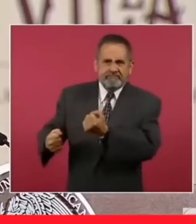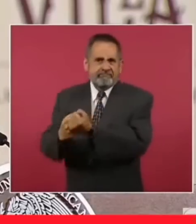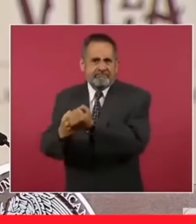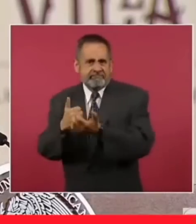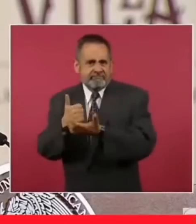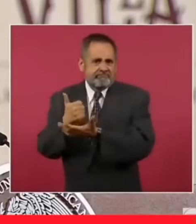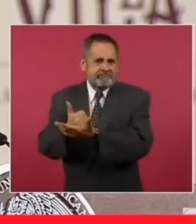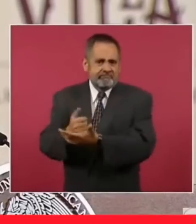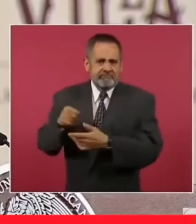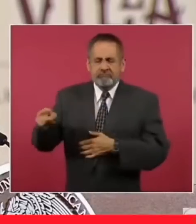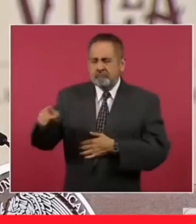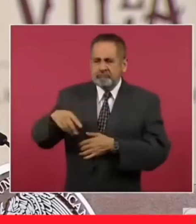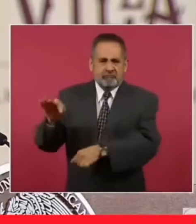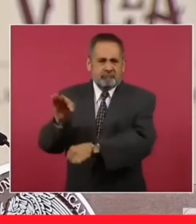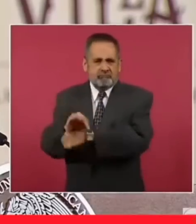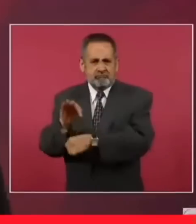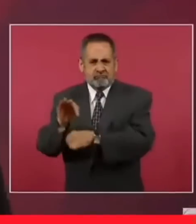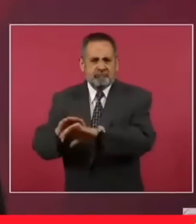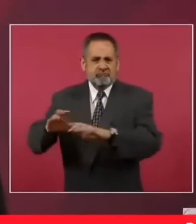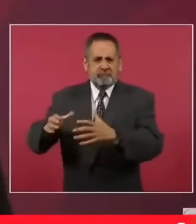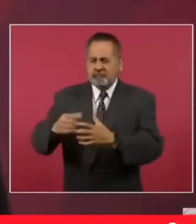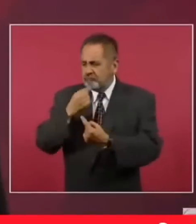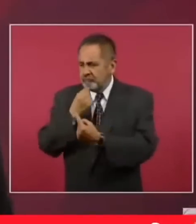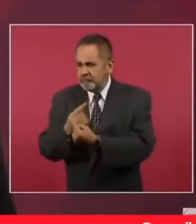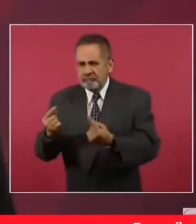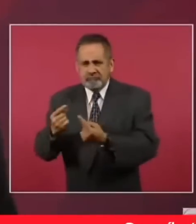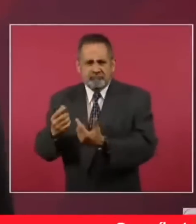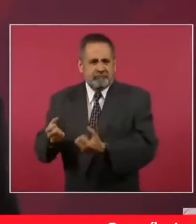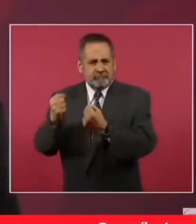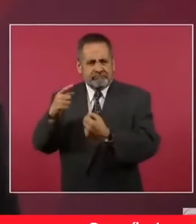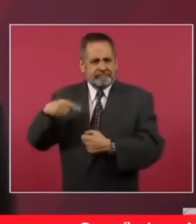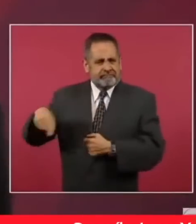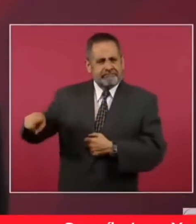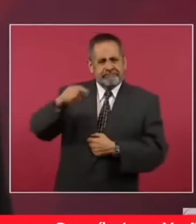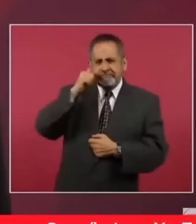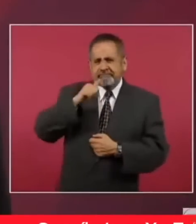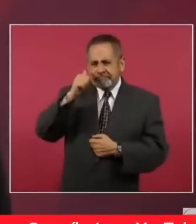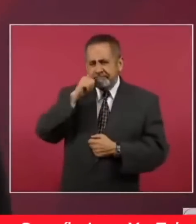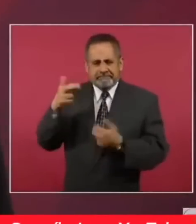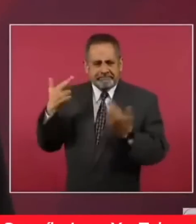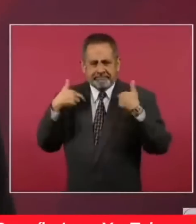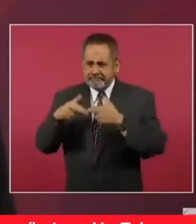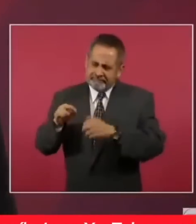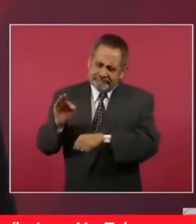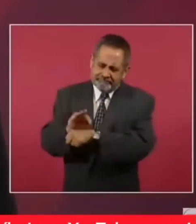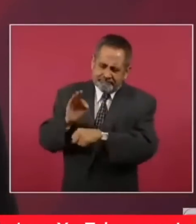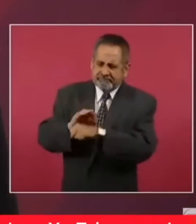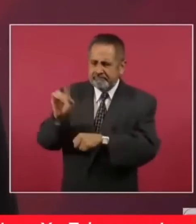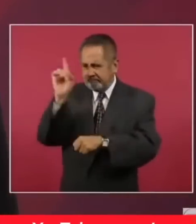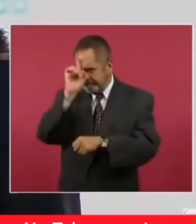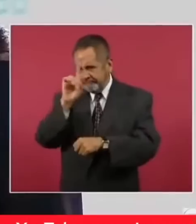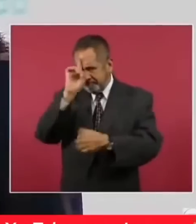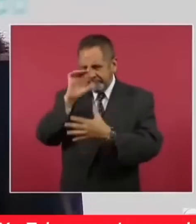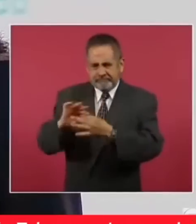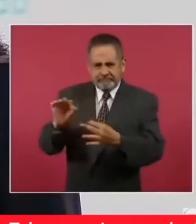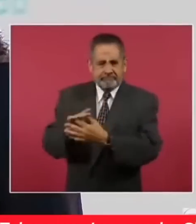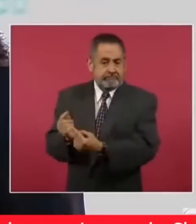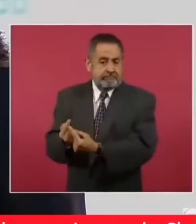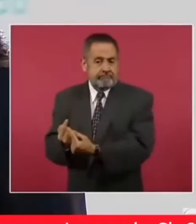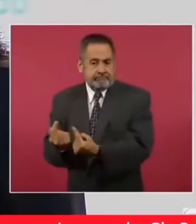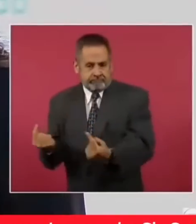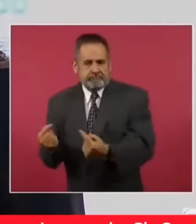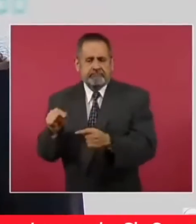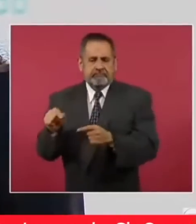salvaguardan a los niños y niñas en su primera infancia, y que también son